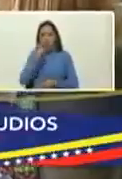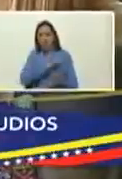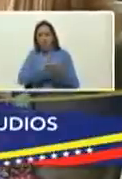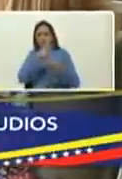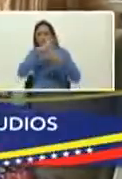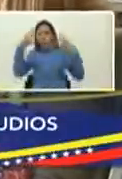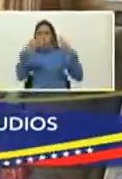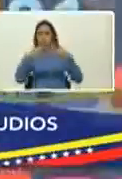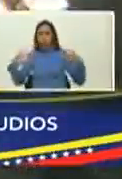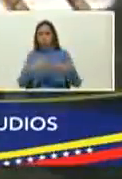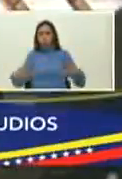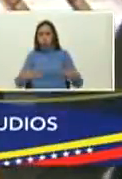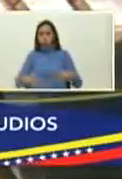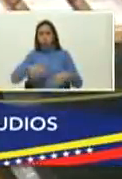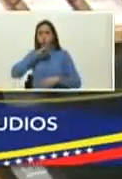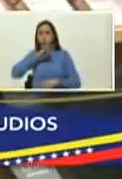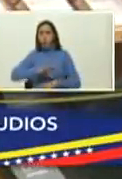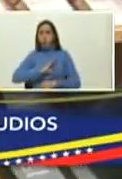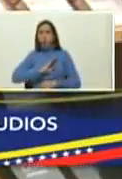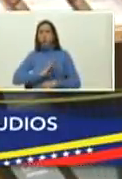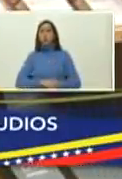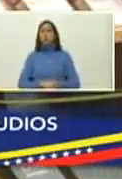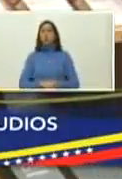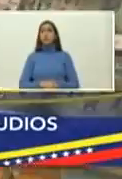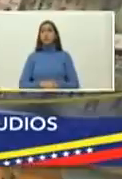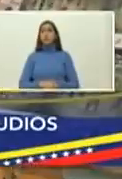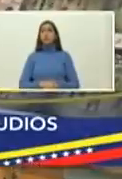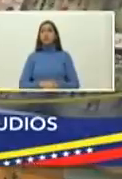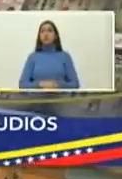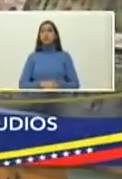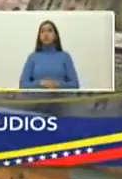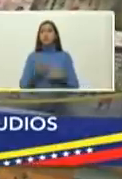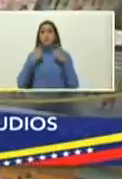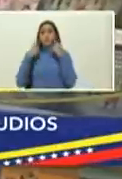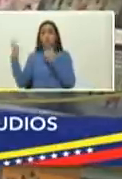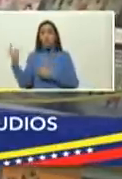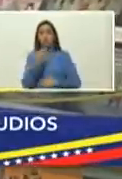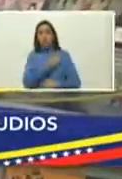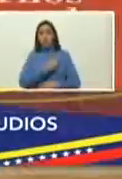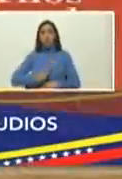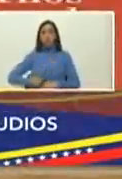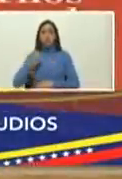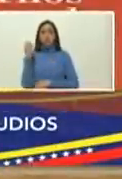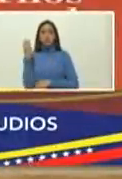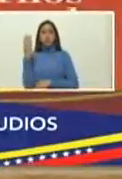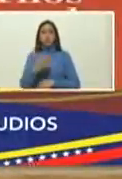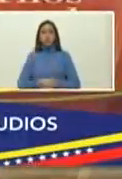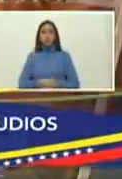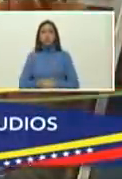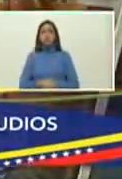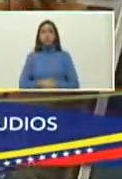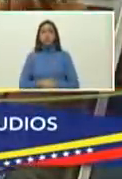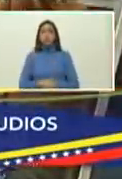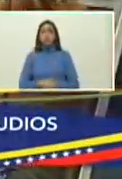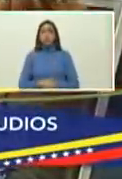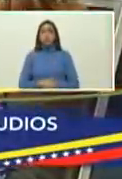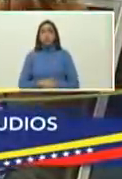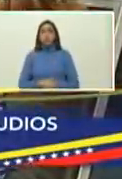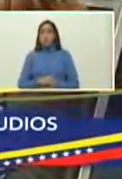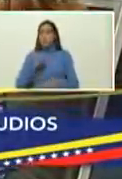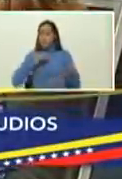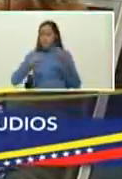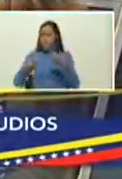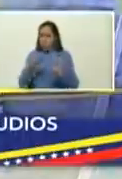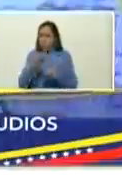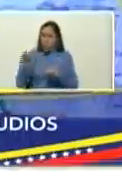esta historia arriba la recién fundada vamos a escuchar declaraciones del presidente Nicolás Maduro de comunicación y